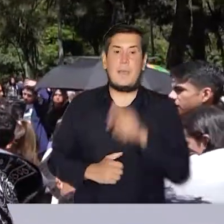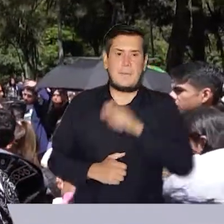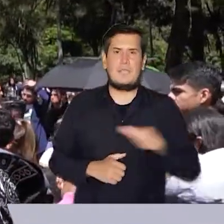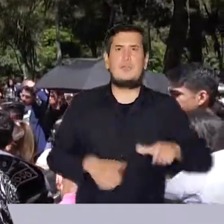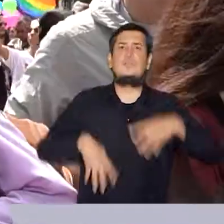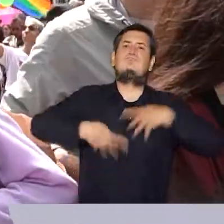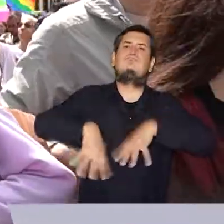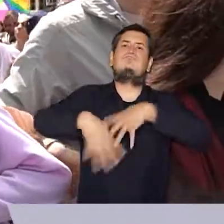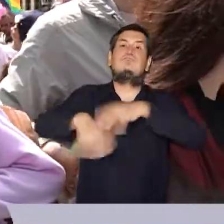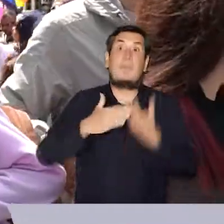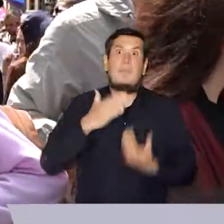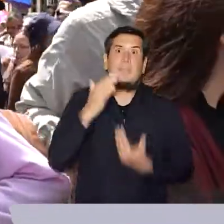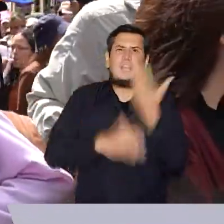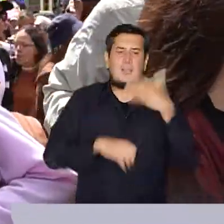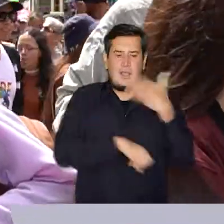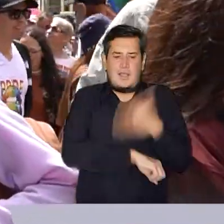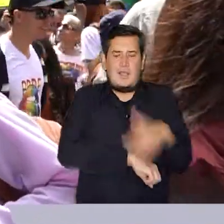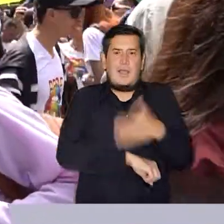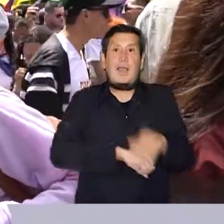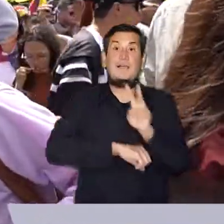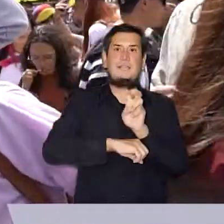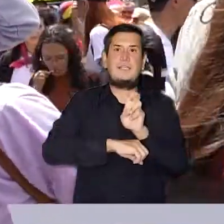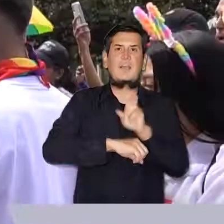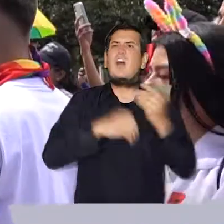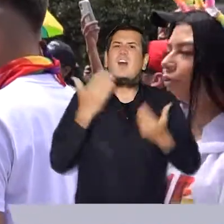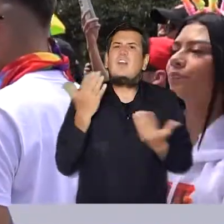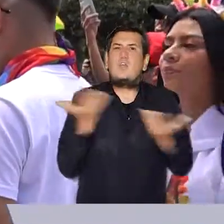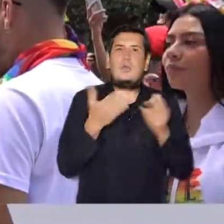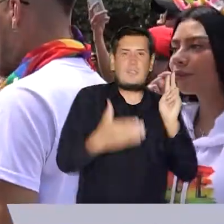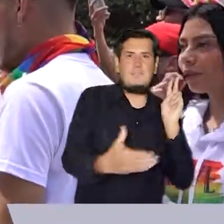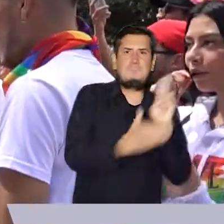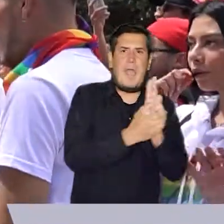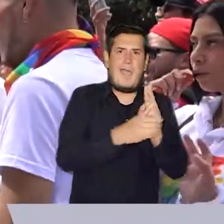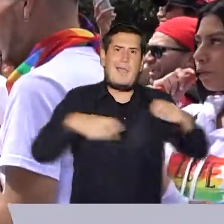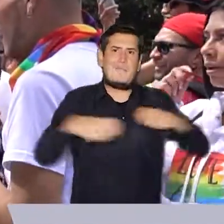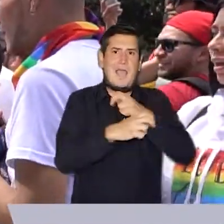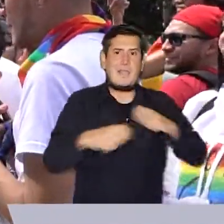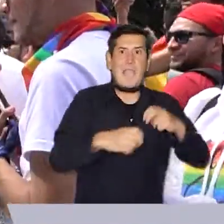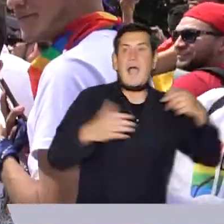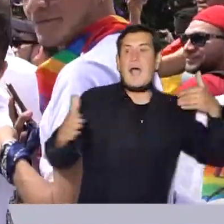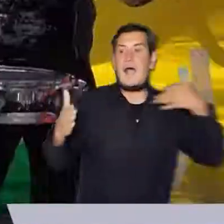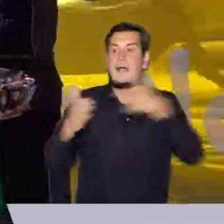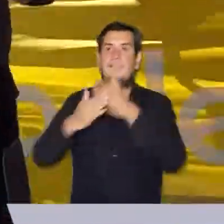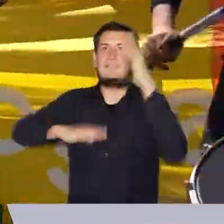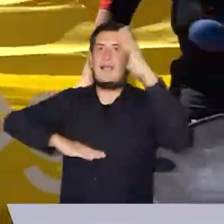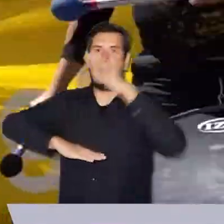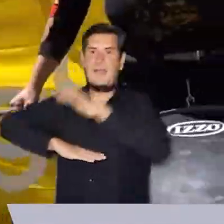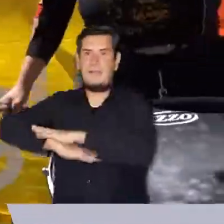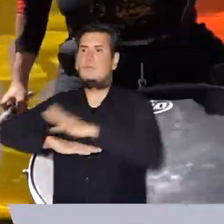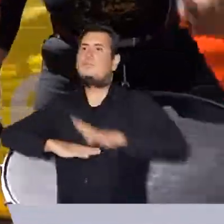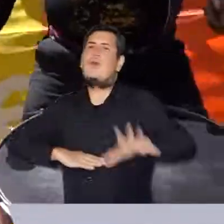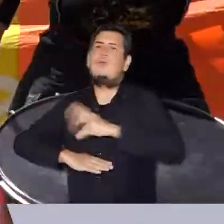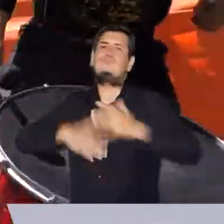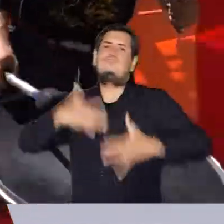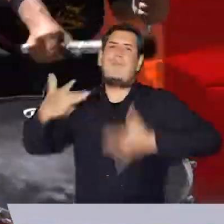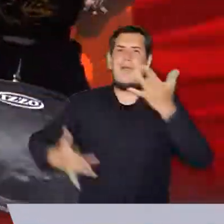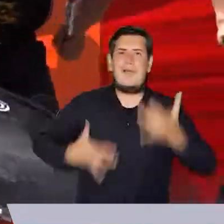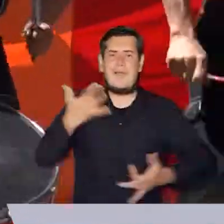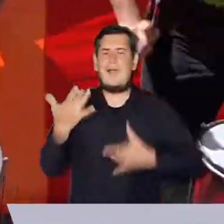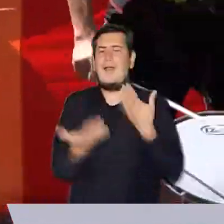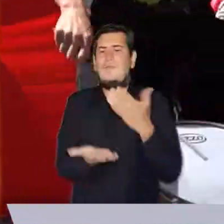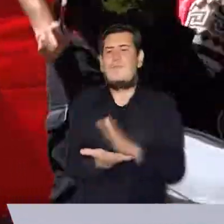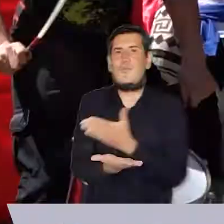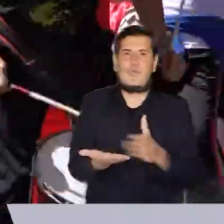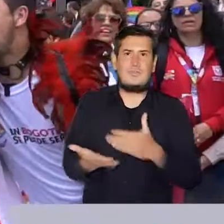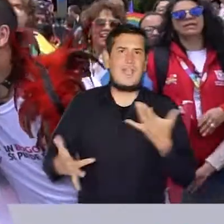jornada, los participantes recorrieron la carrera séptima desde el Parque Nacional hasta la Plaza de Olivos, en medio de la música, el color y la alegría.